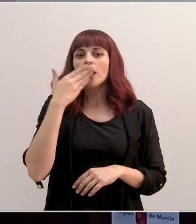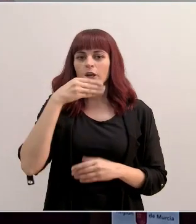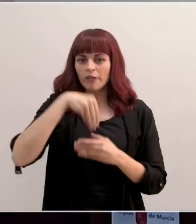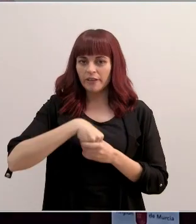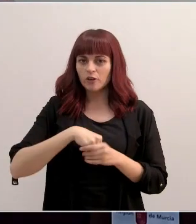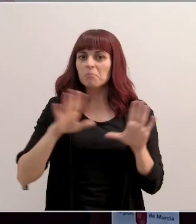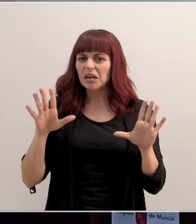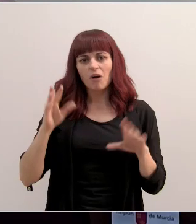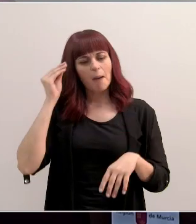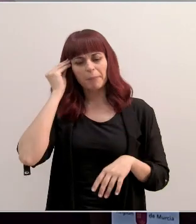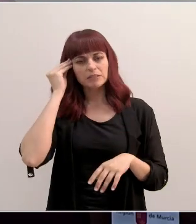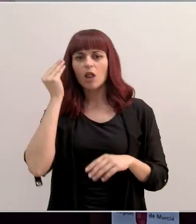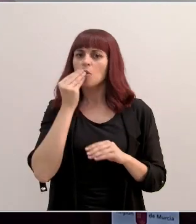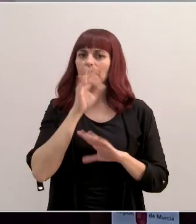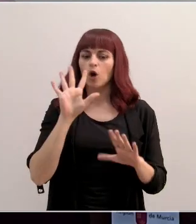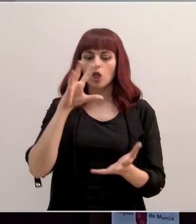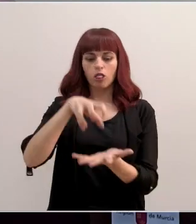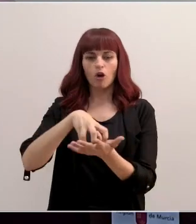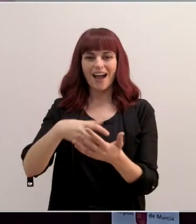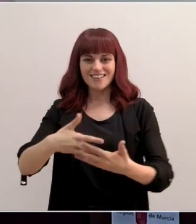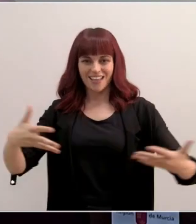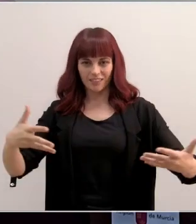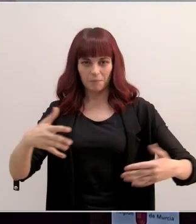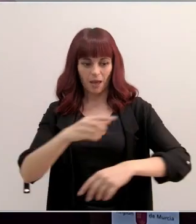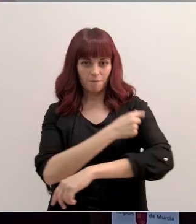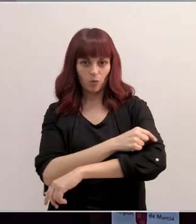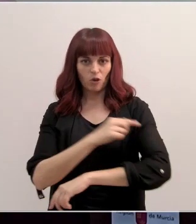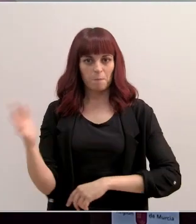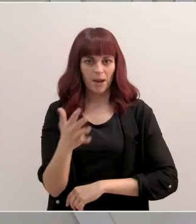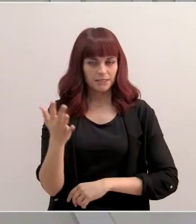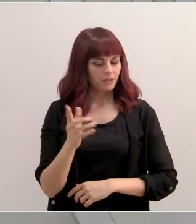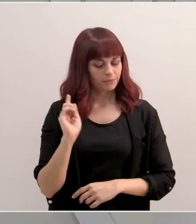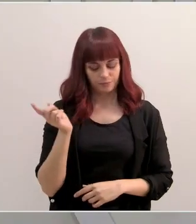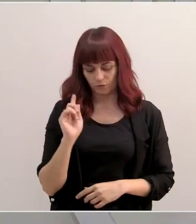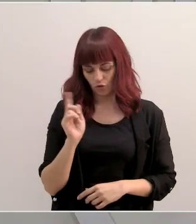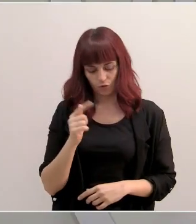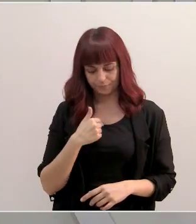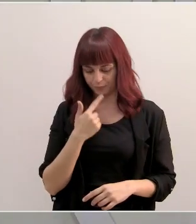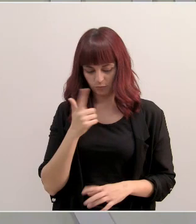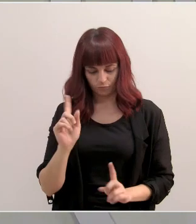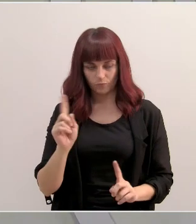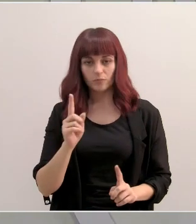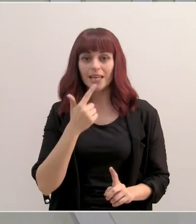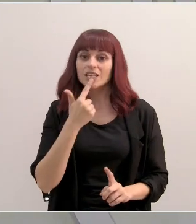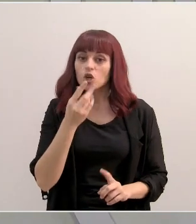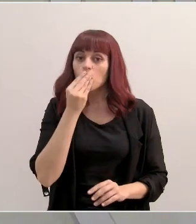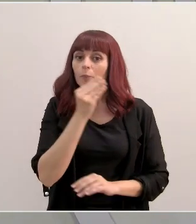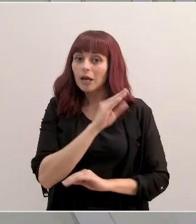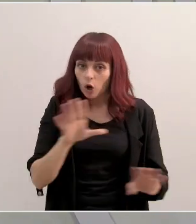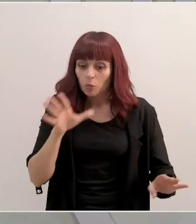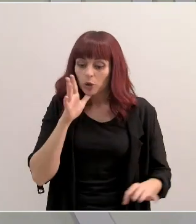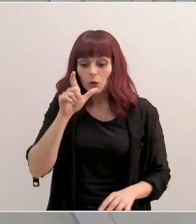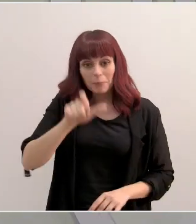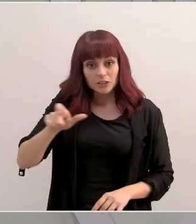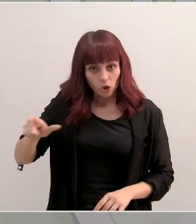se ha optado por grandes instalaciones, vacunación masiva. No, no, no he dicho que lo ideal sea en sus centros. Lo que he dicho es que lo ideal, al tratarse de